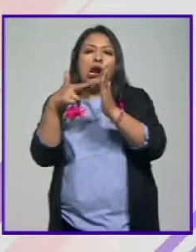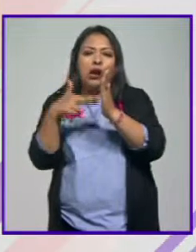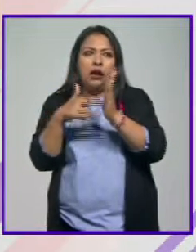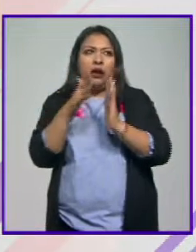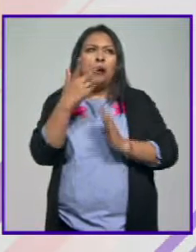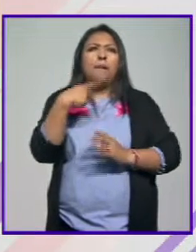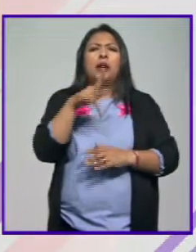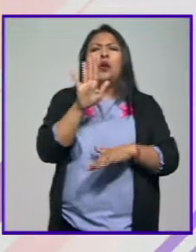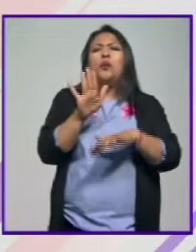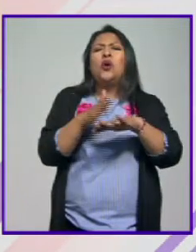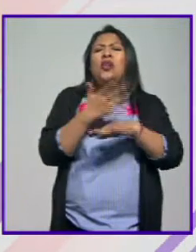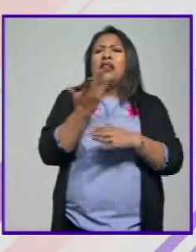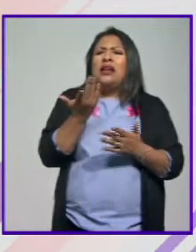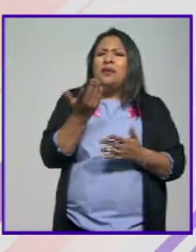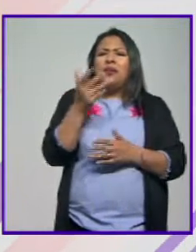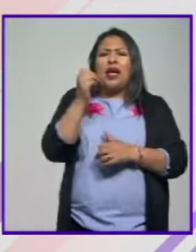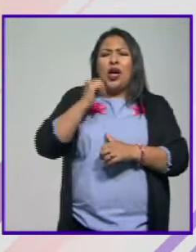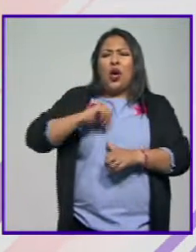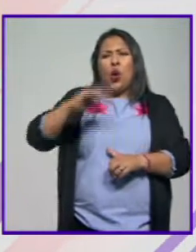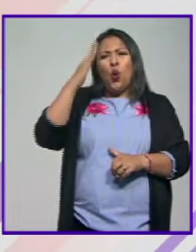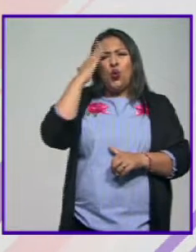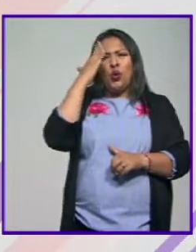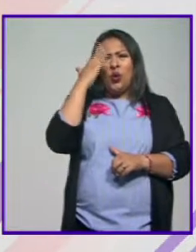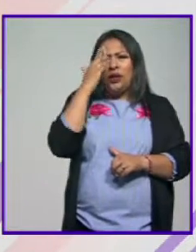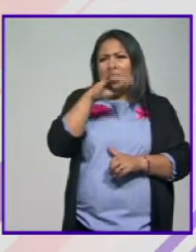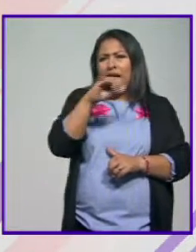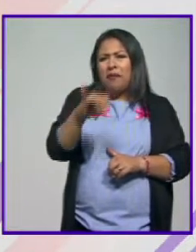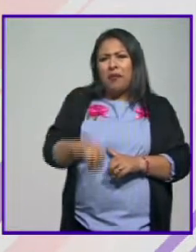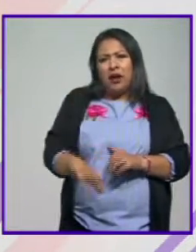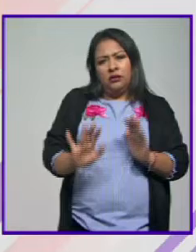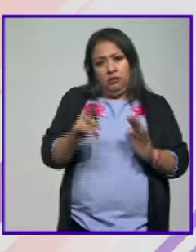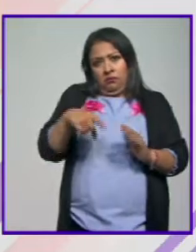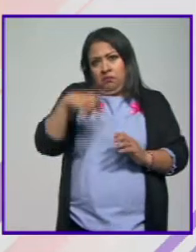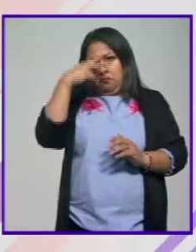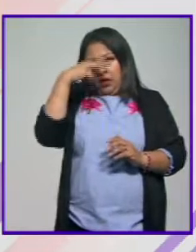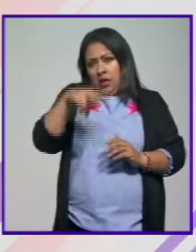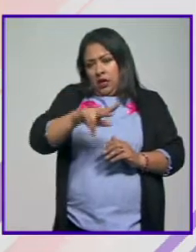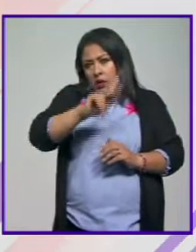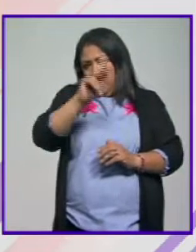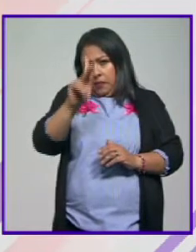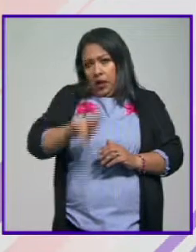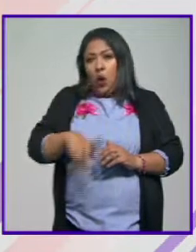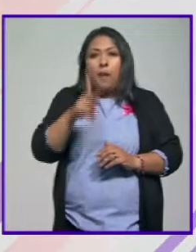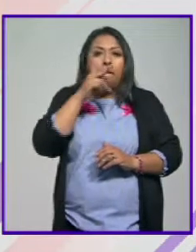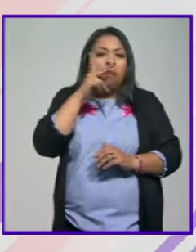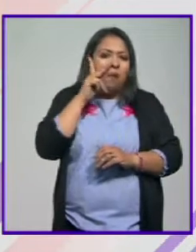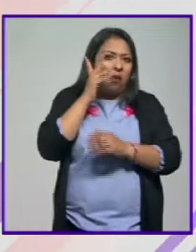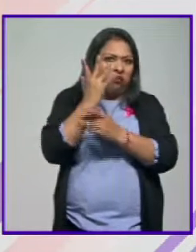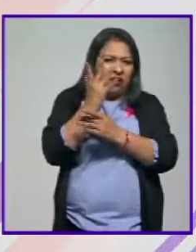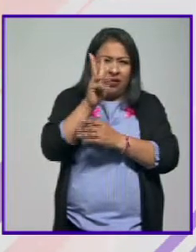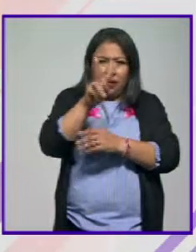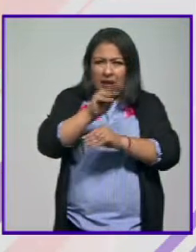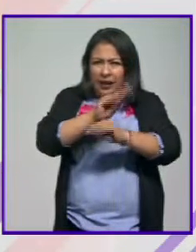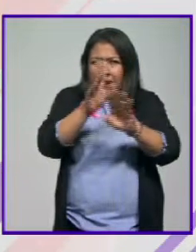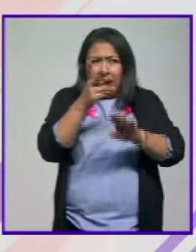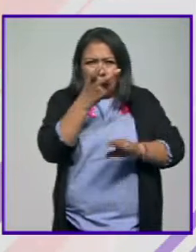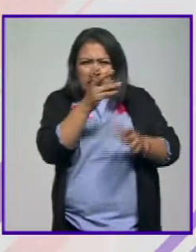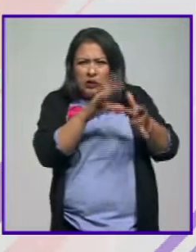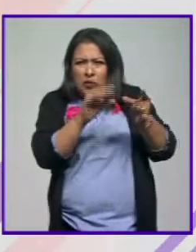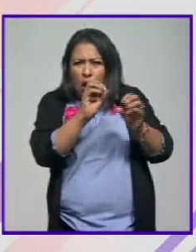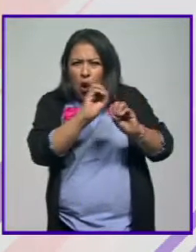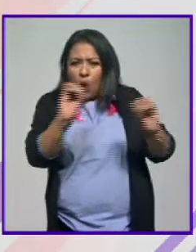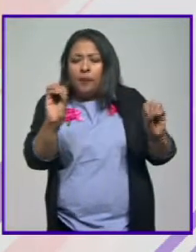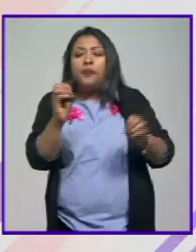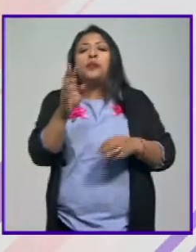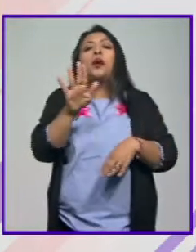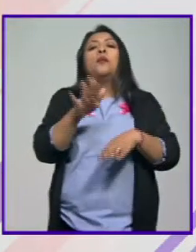ninguna autoridad, al menos en México, y ningún Papa ha dicho claramente esto? Porque